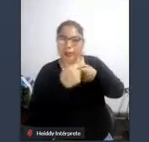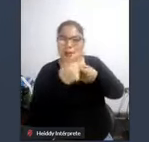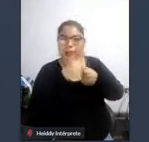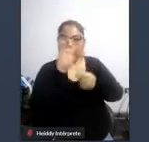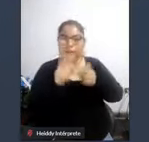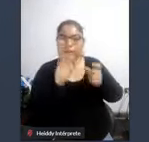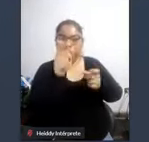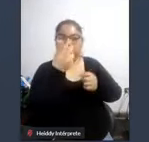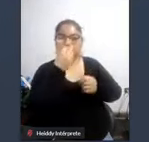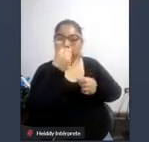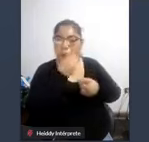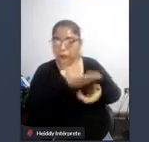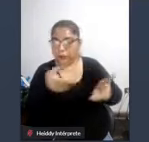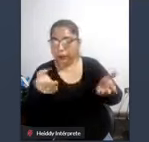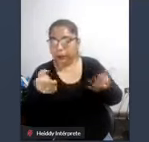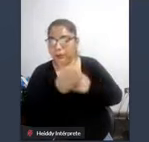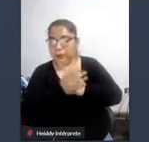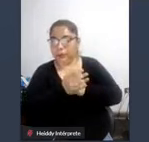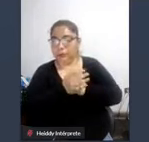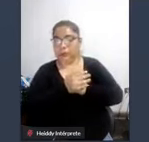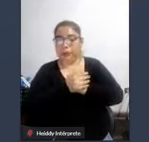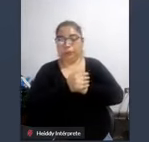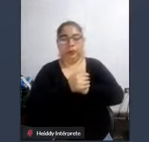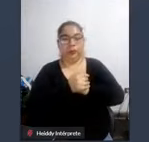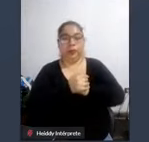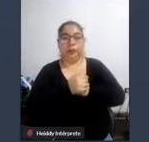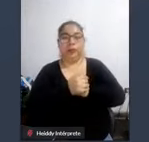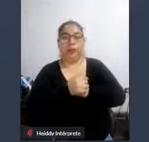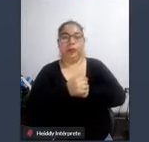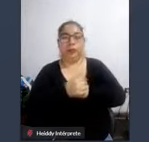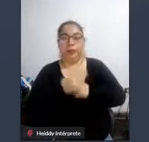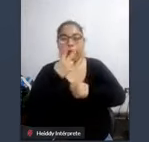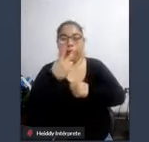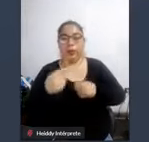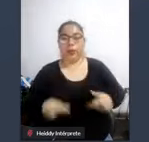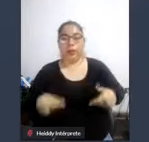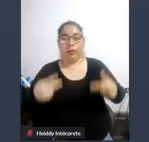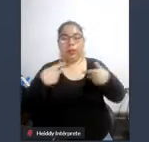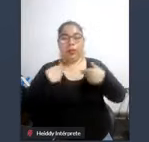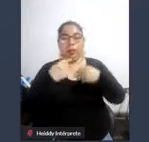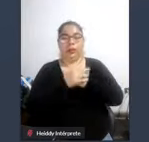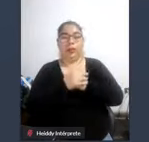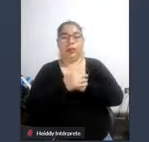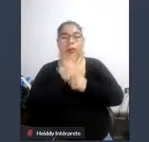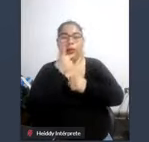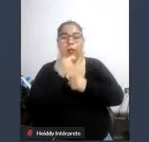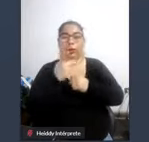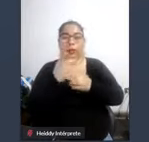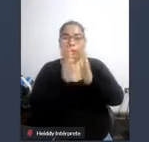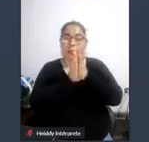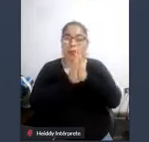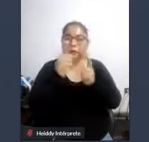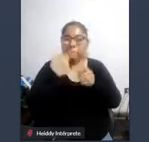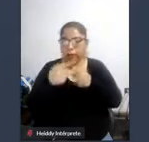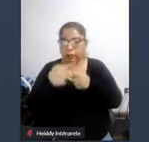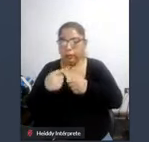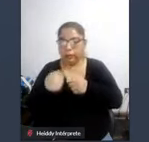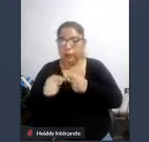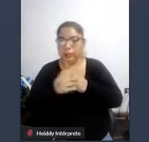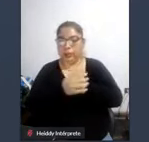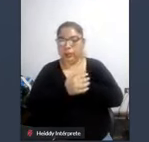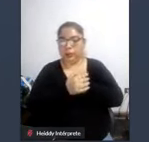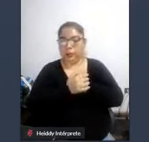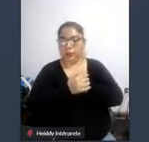populares el vaso de leche las asociaciones de vivienda las parroquias en fin una vez que